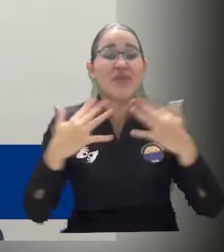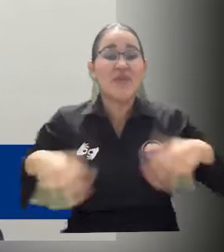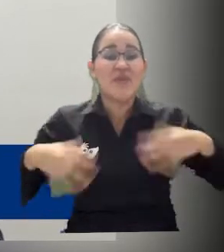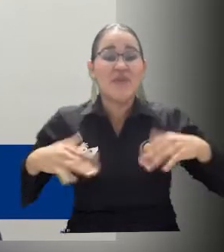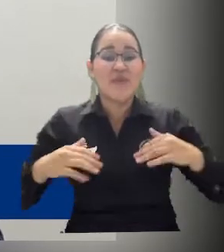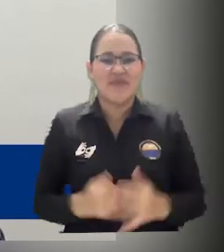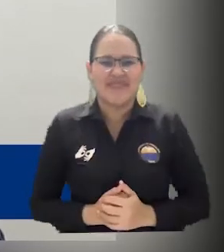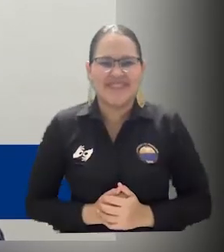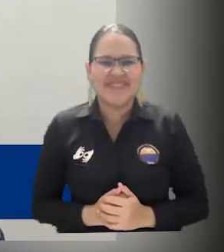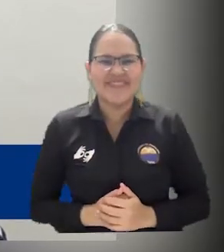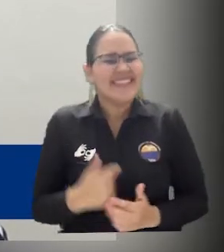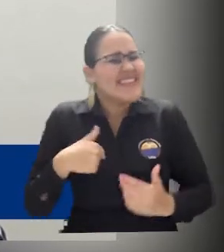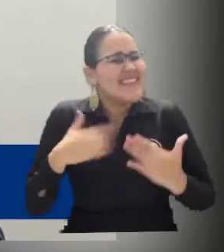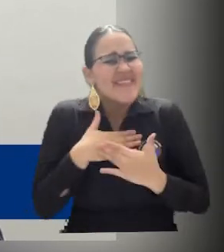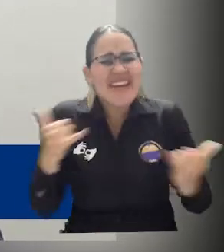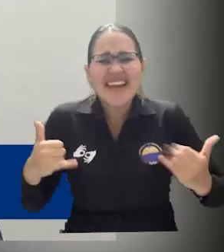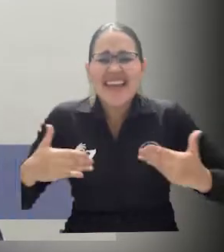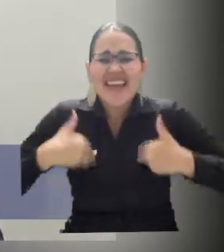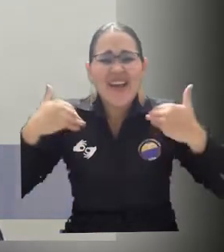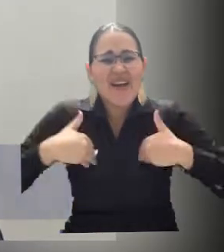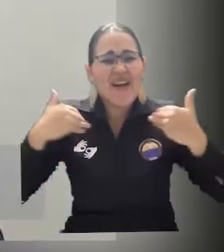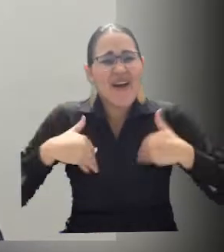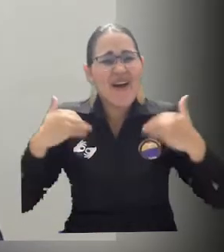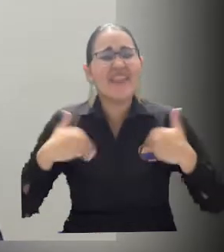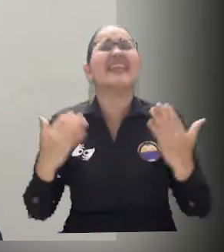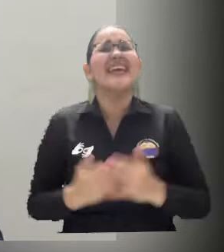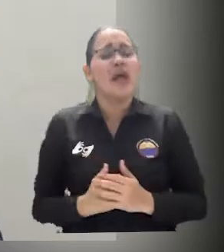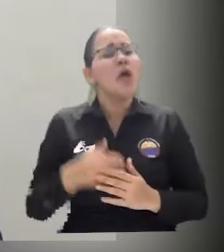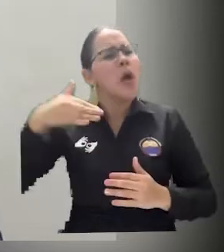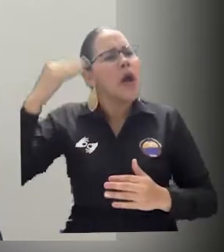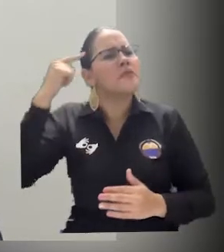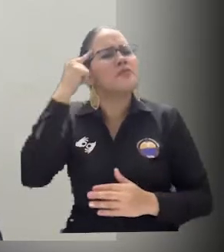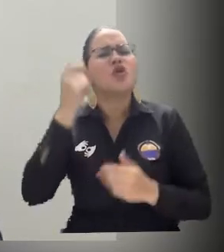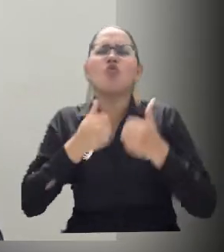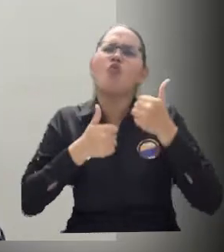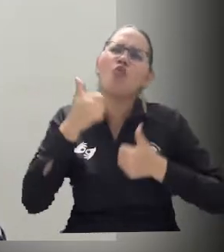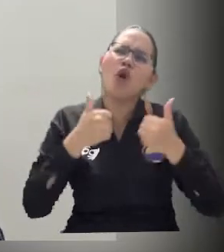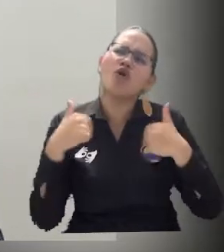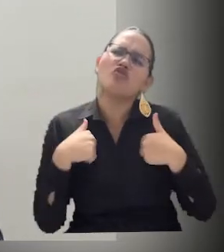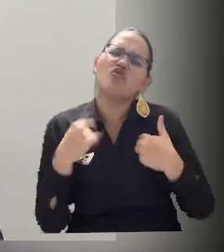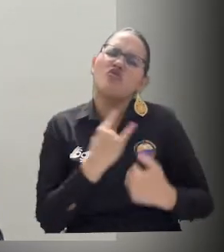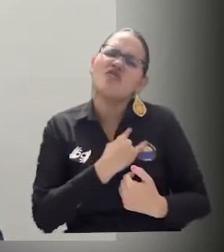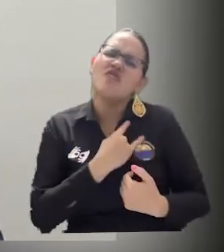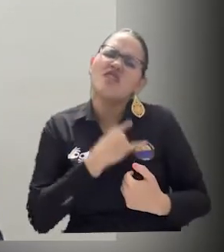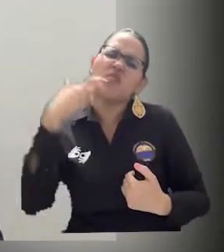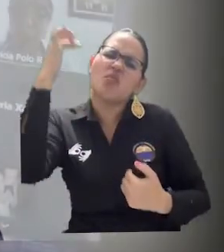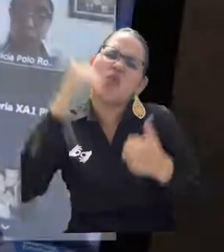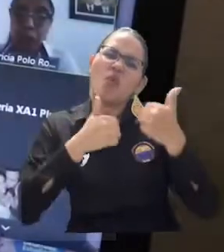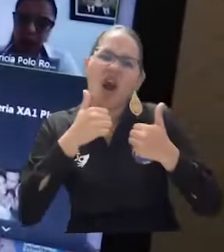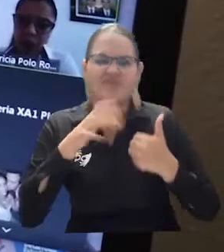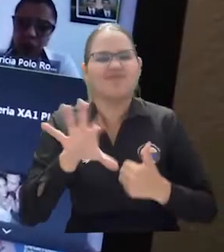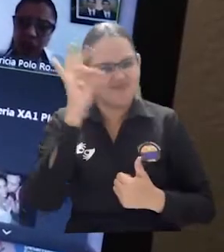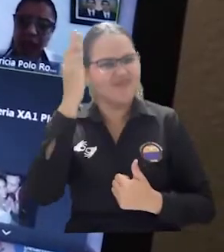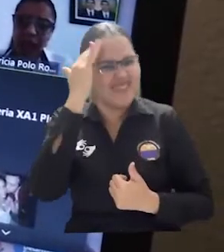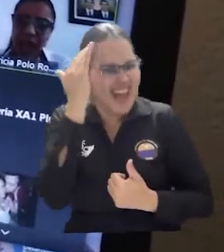que me tiene llena de expectativas porque desde el primer momento supe que era una universidad que quería para mí, para mi formación profesional.